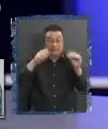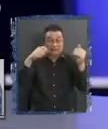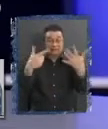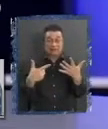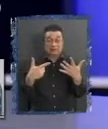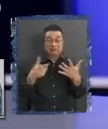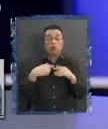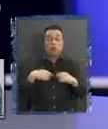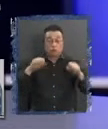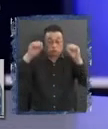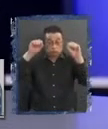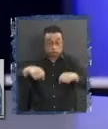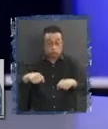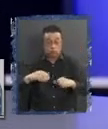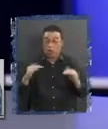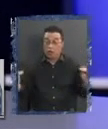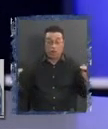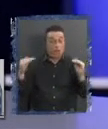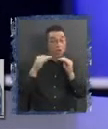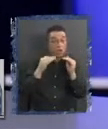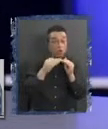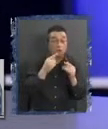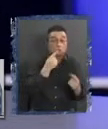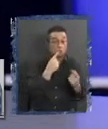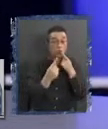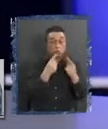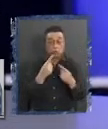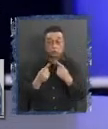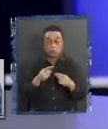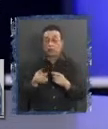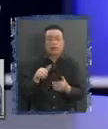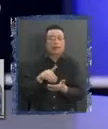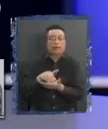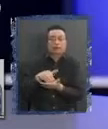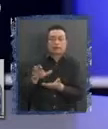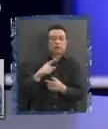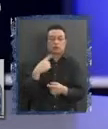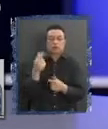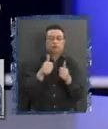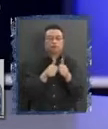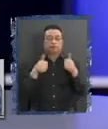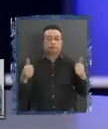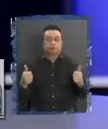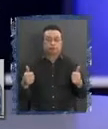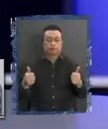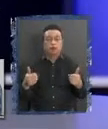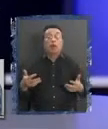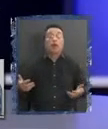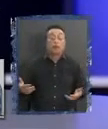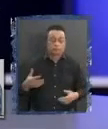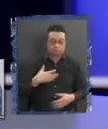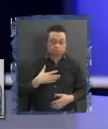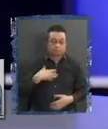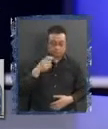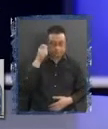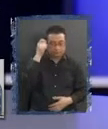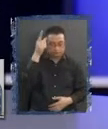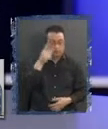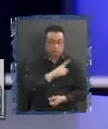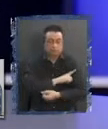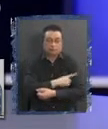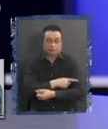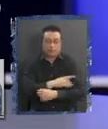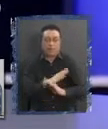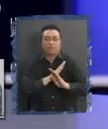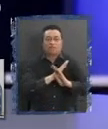consentimiento fuera equiparable a la consulta fue rechazado por el pleno. Entonces yo entiendo esto como un poder de veto con